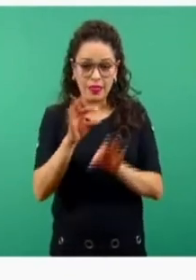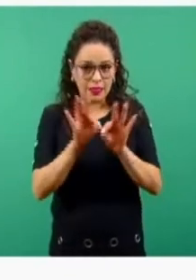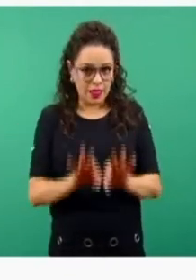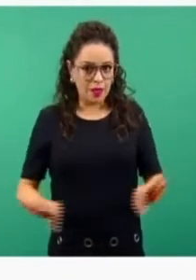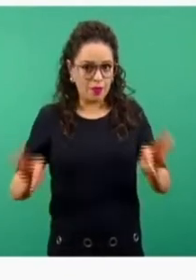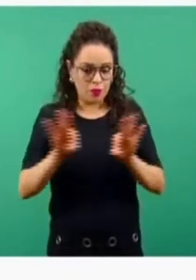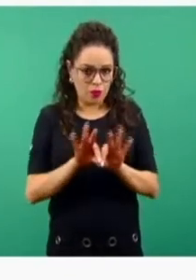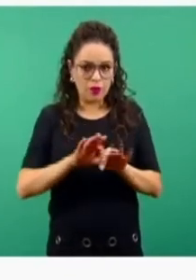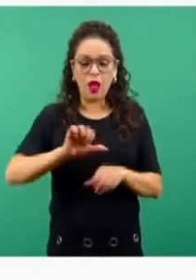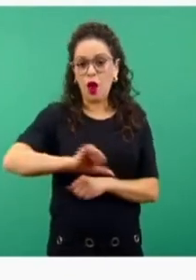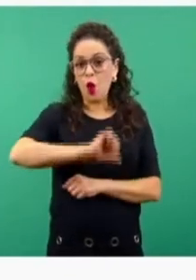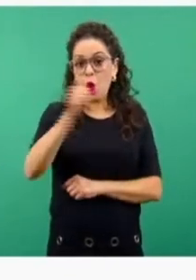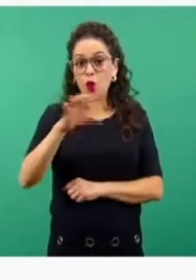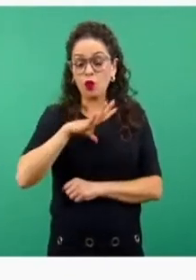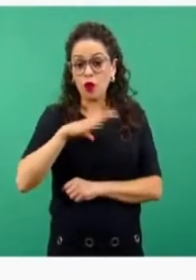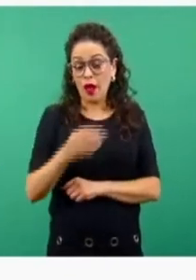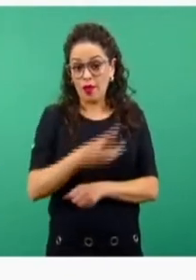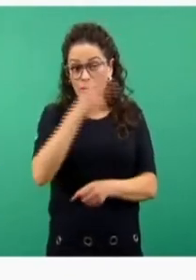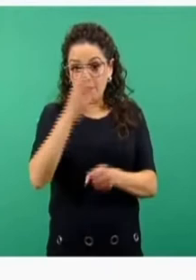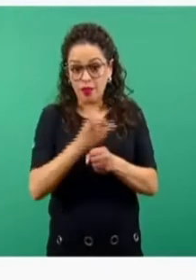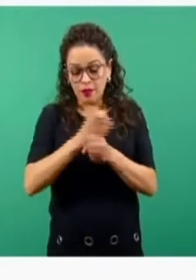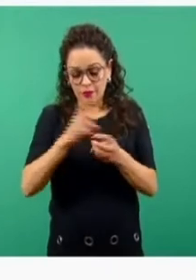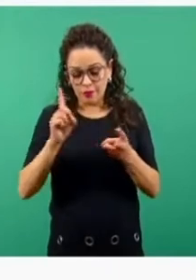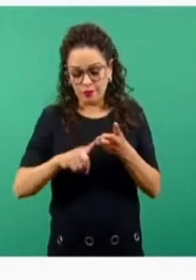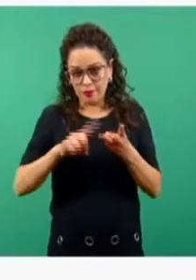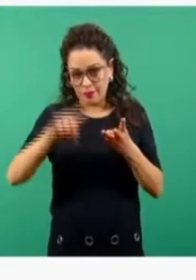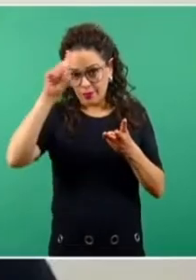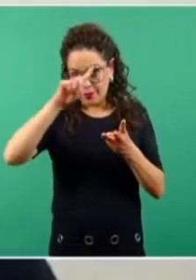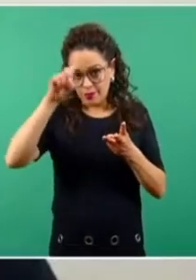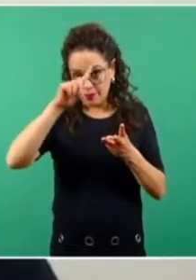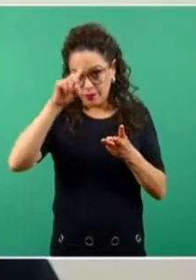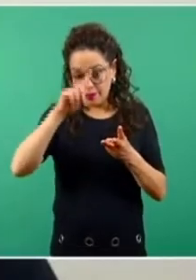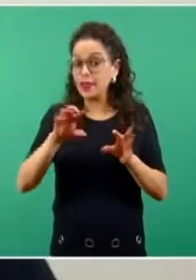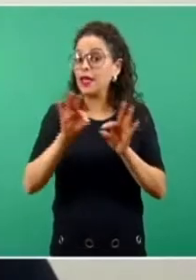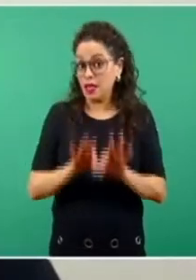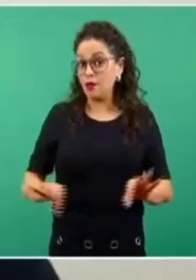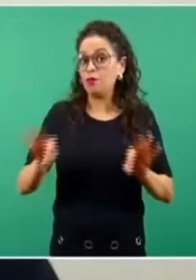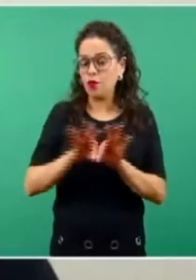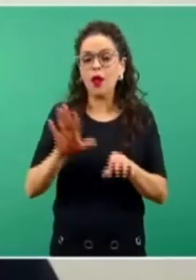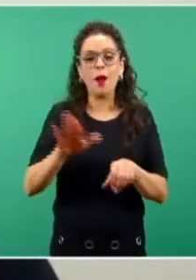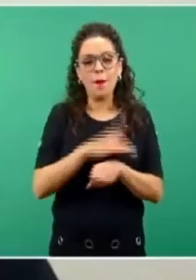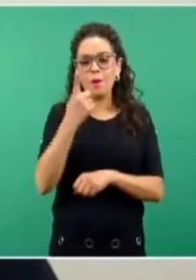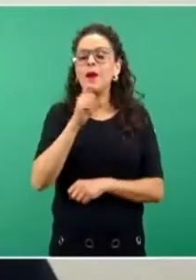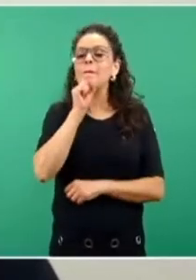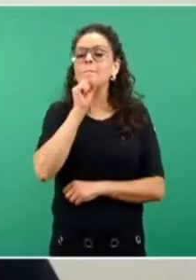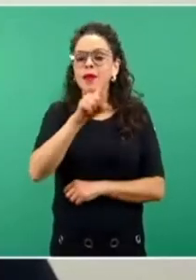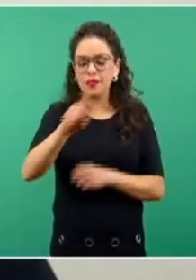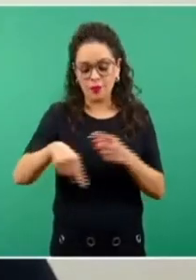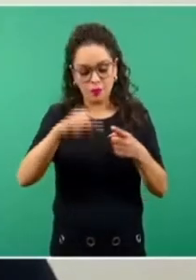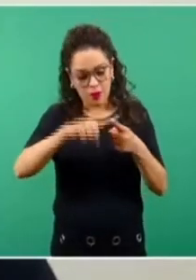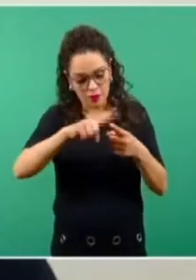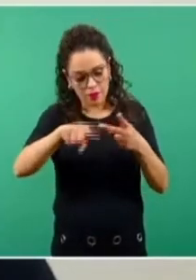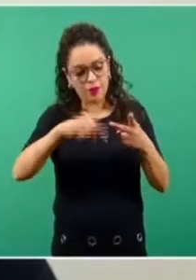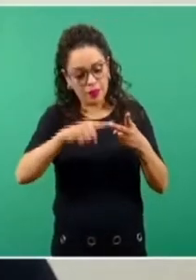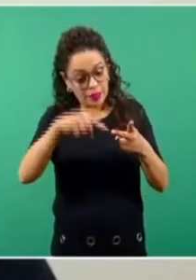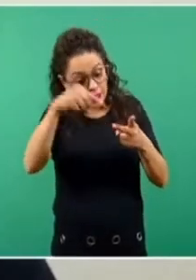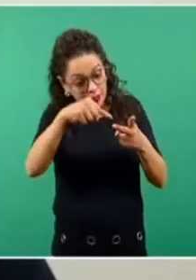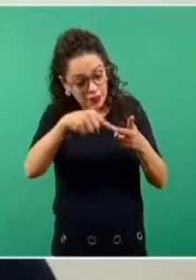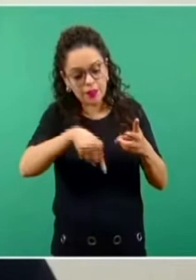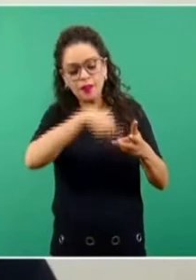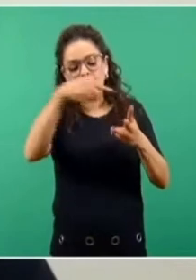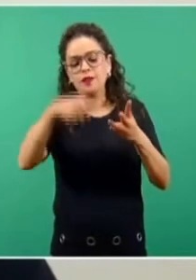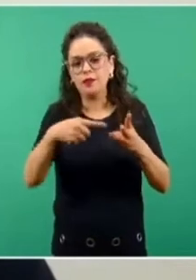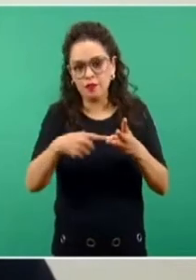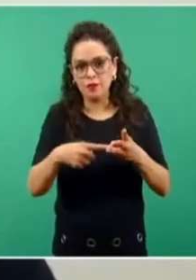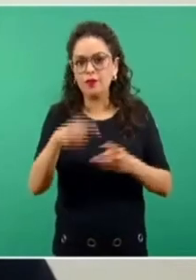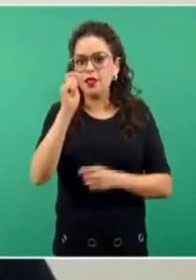recomendación. Porque en base a esta segunda, vienen las actividades, las recomendaciones,